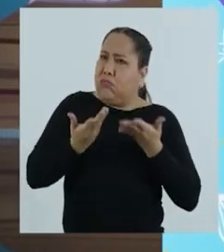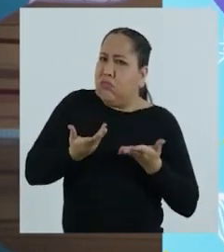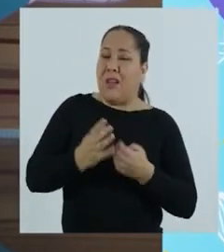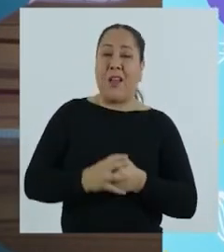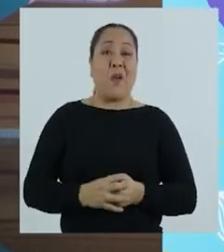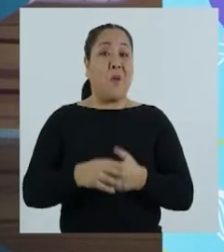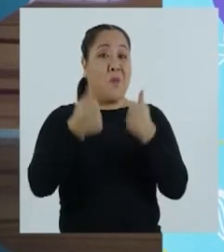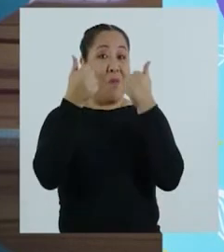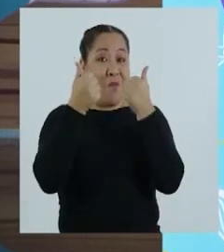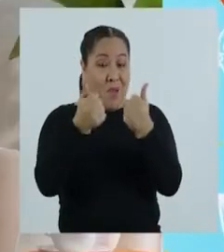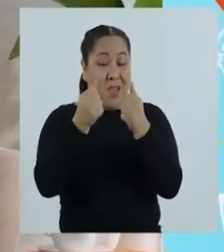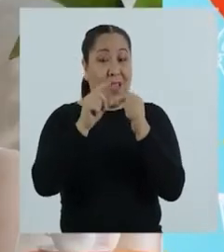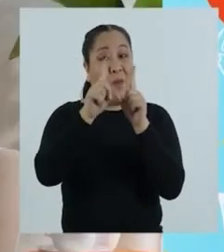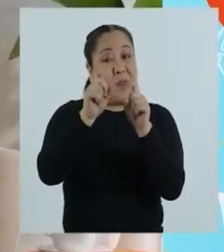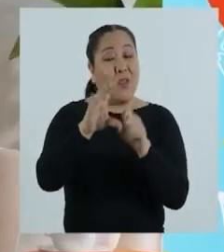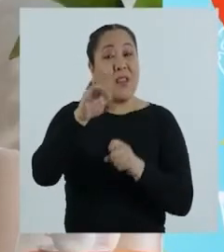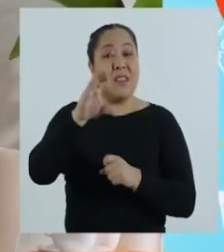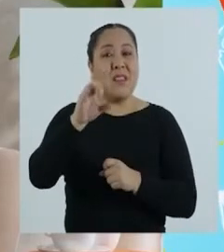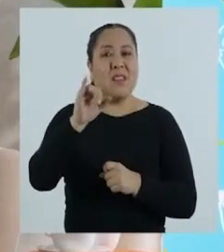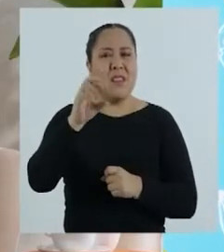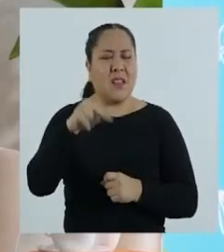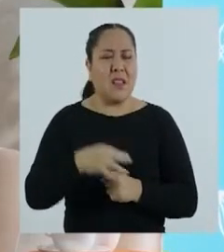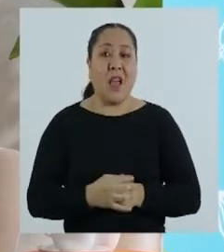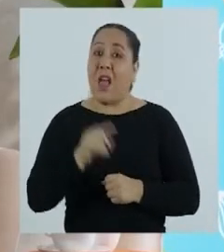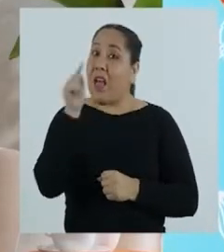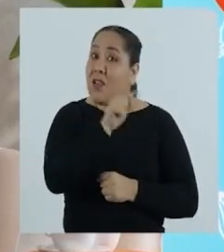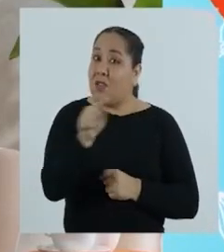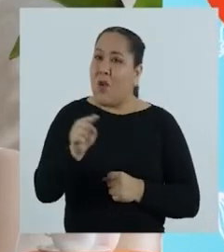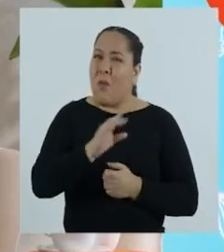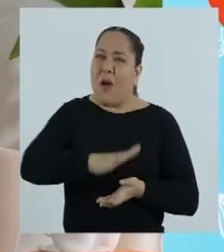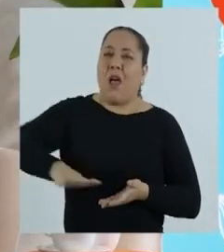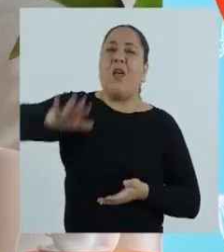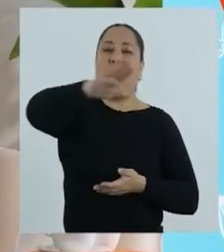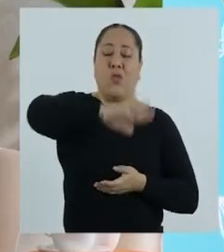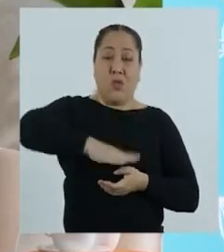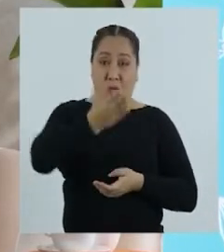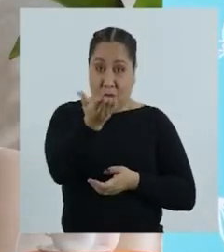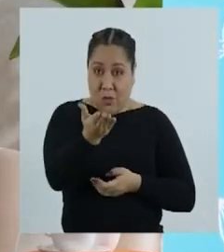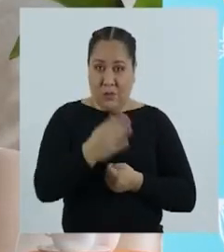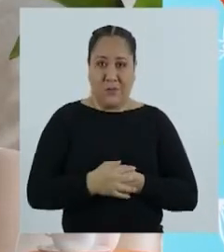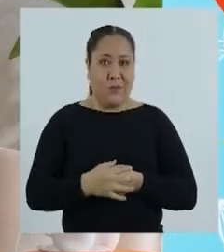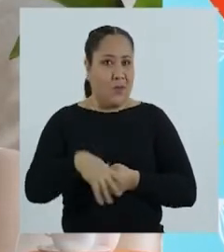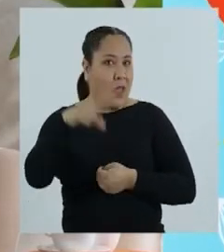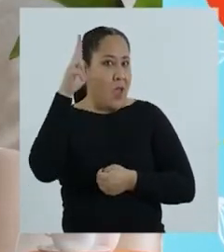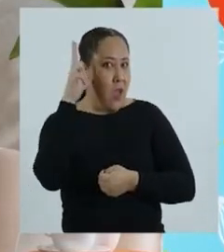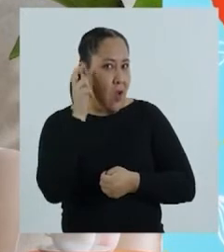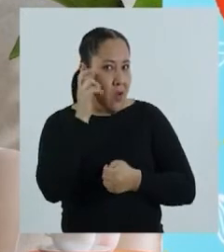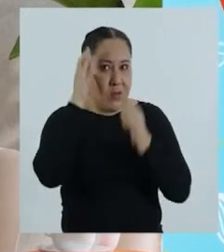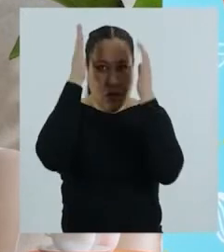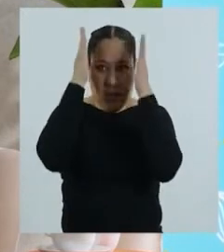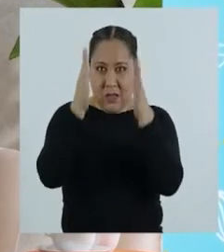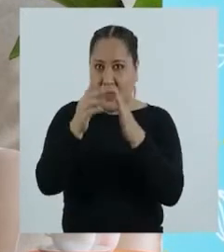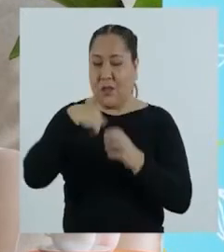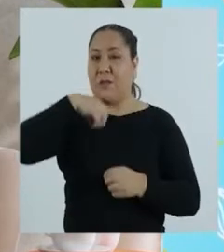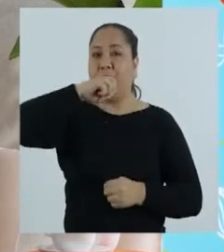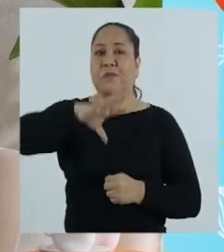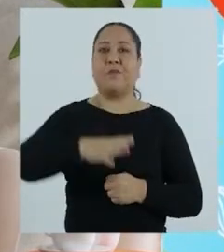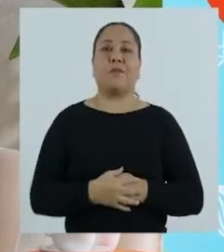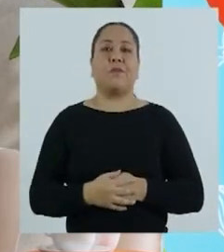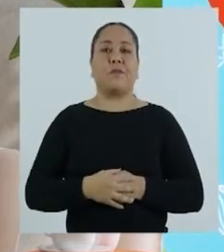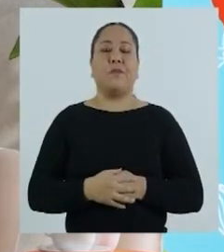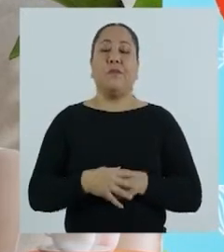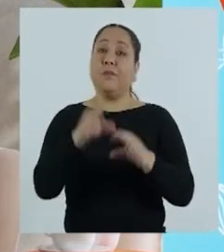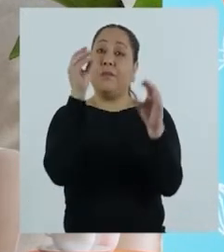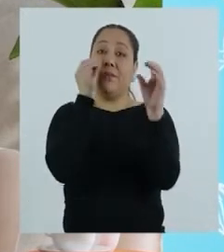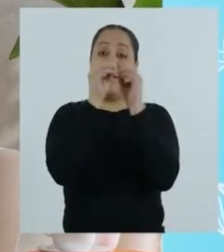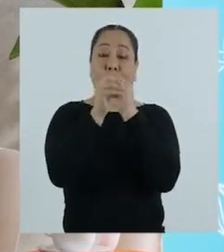más armoniosas? ¡Muy buena pregunta, asesina! Y esto va para todas y todos. Así que escuchen bien